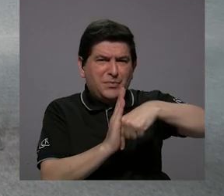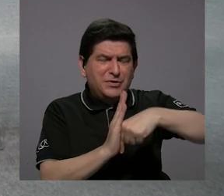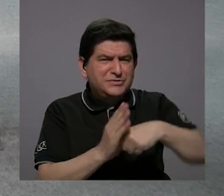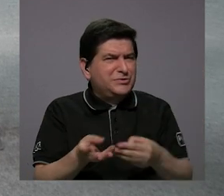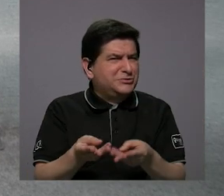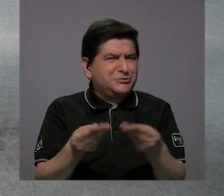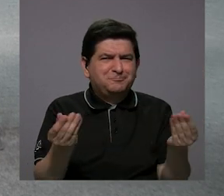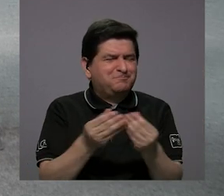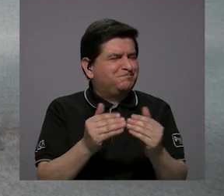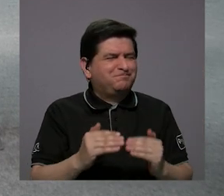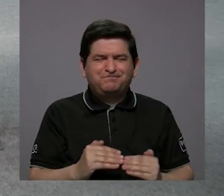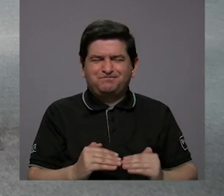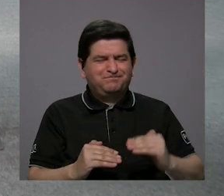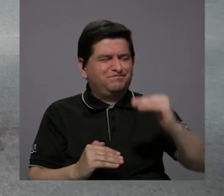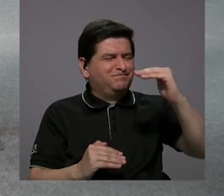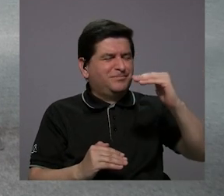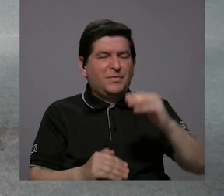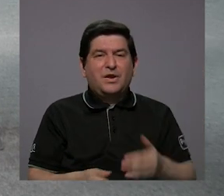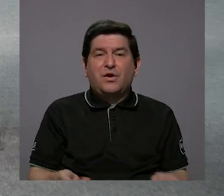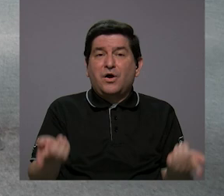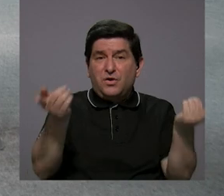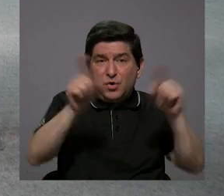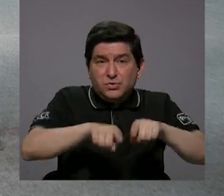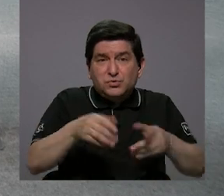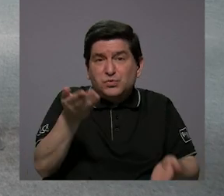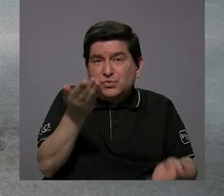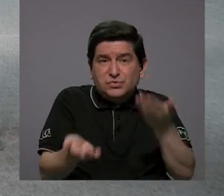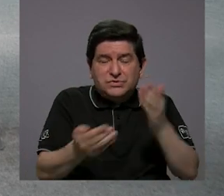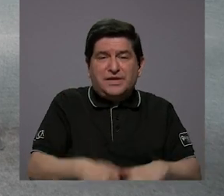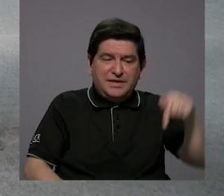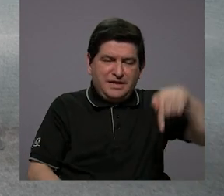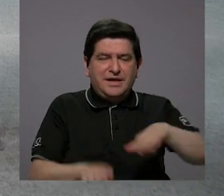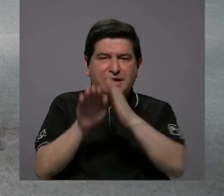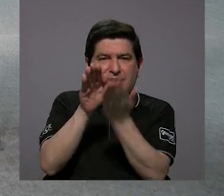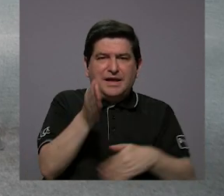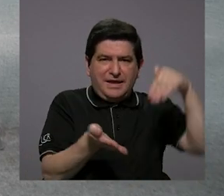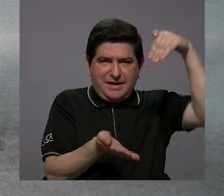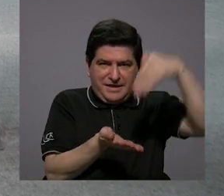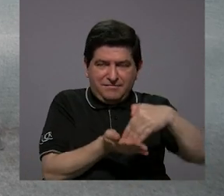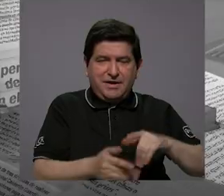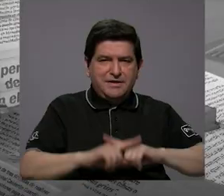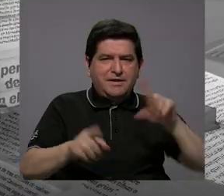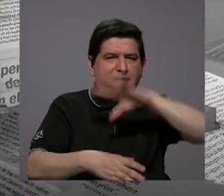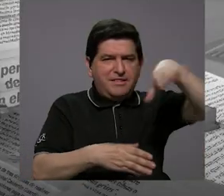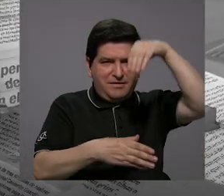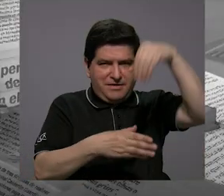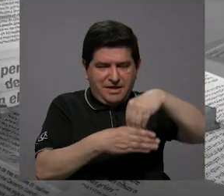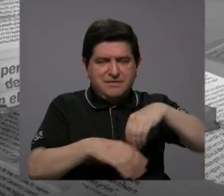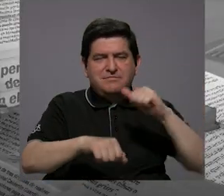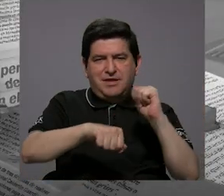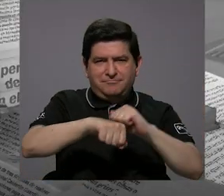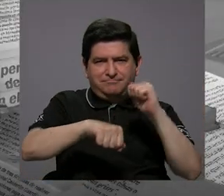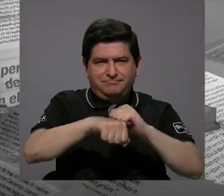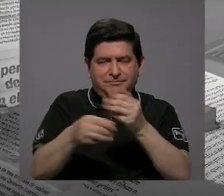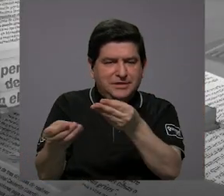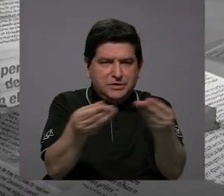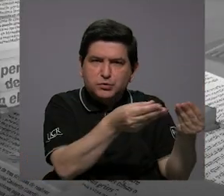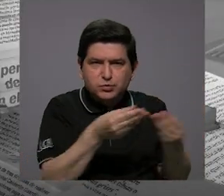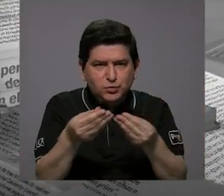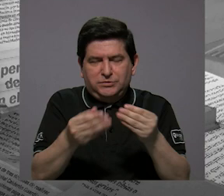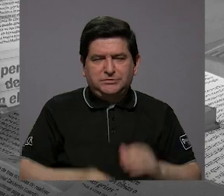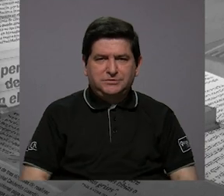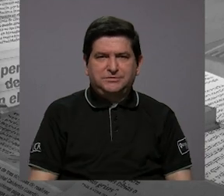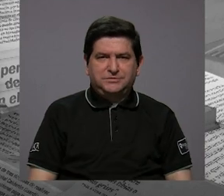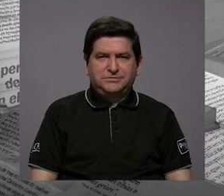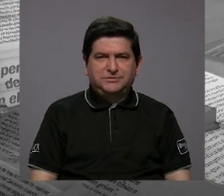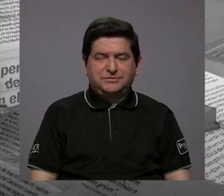no tienen una producción tan grande como los que puedan haber, por ejemplo, aquí en el Valle Central, que es otro contexto geológico. Entonces,